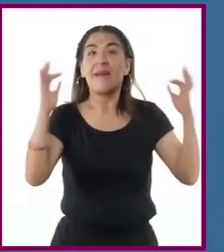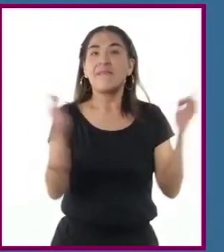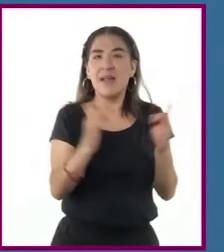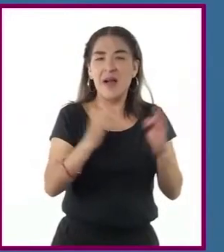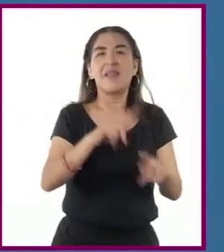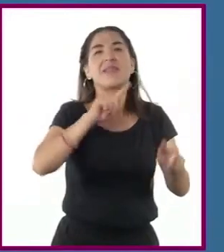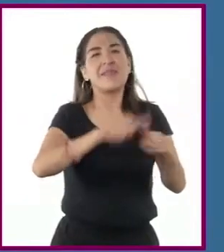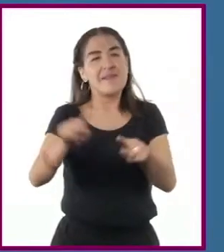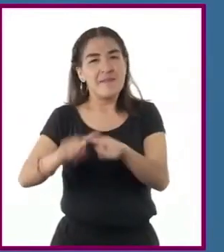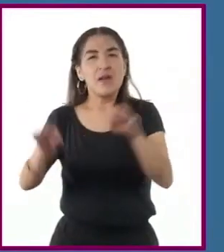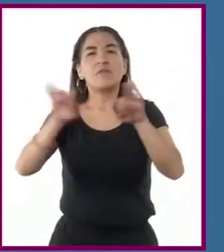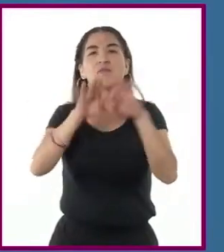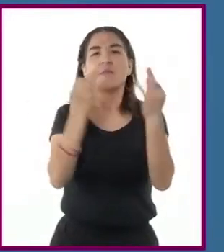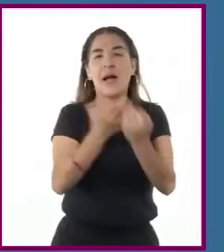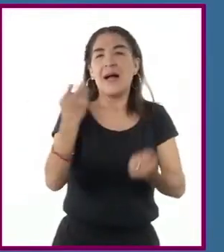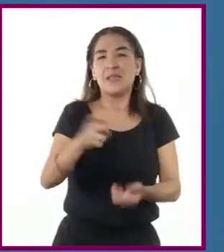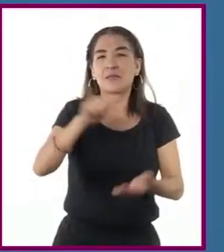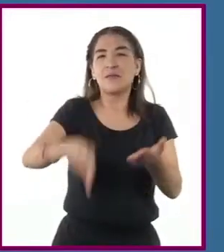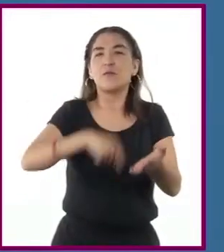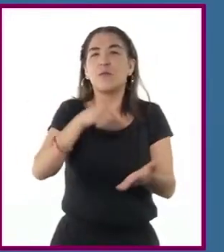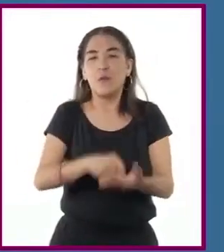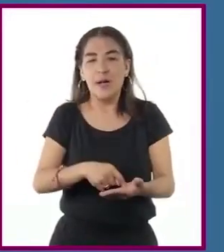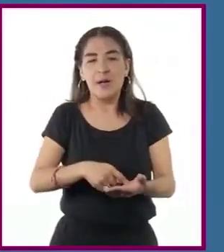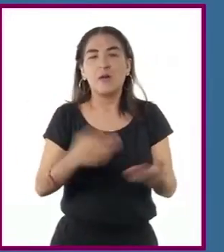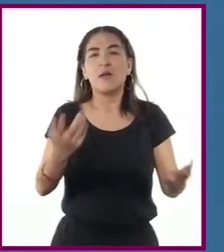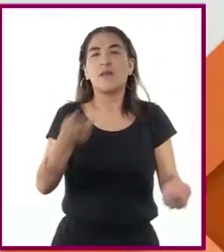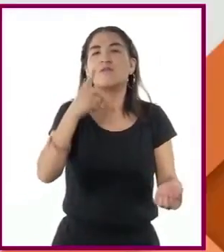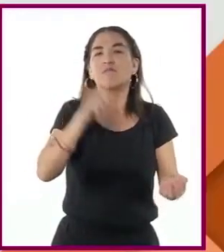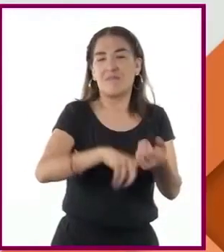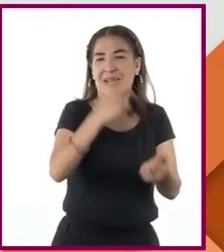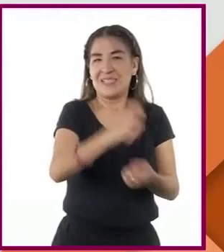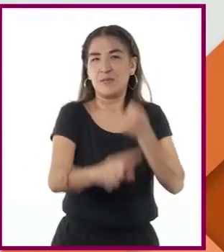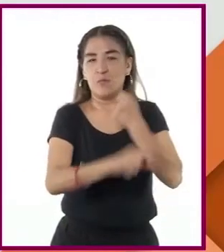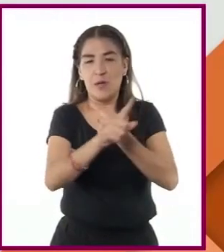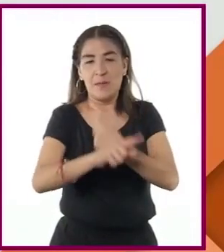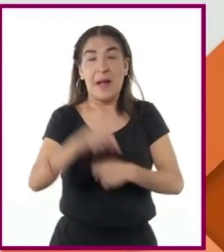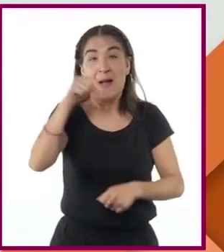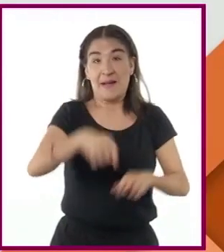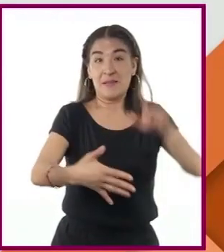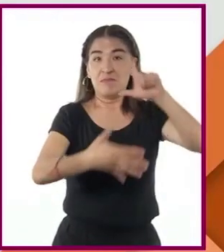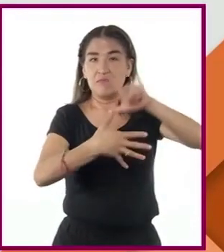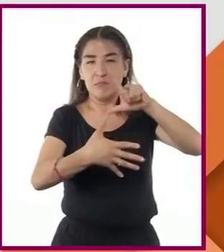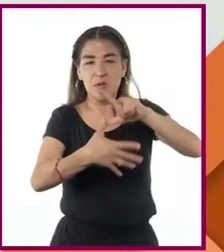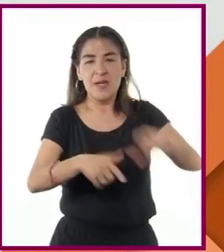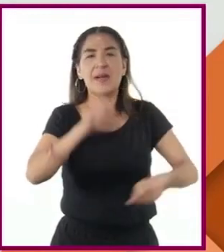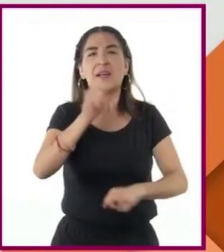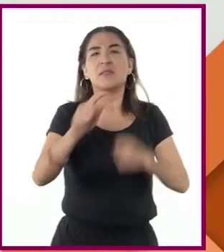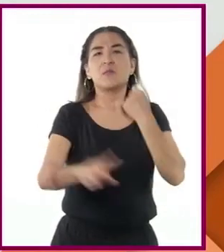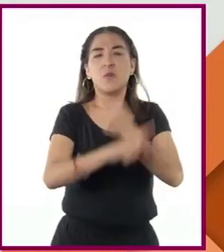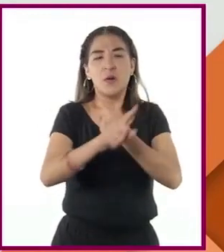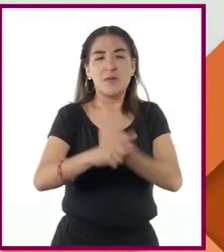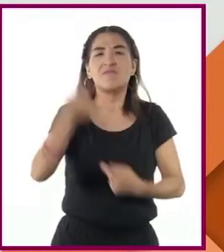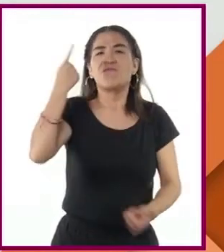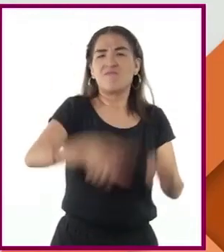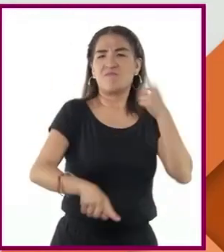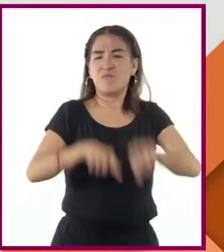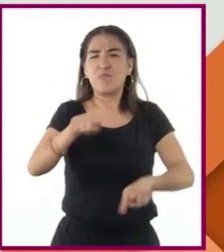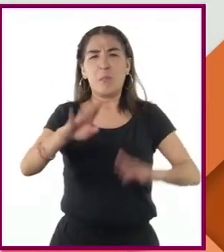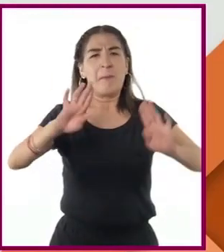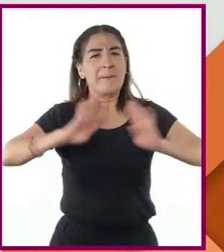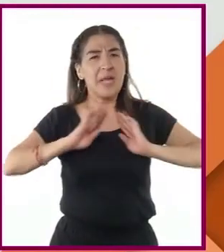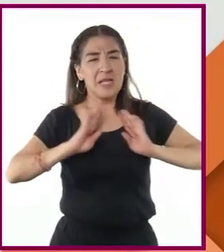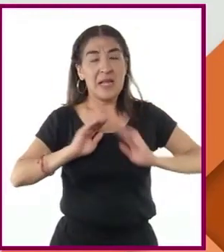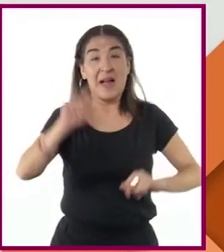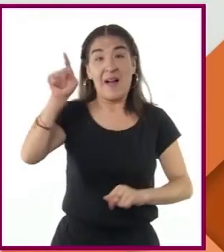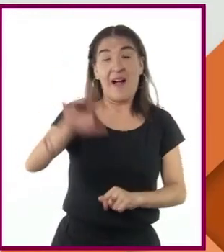en función de los lugares en donde se desarrollaron los acotecimientos. En América Latina llevó a la conformación de dictaduras militares, mientras